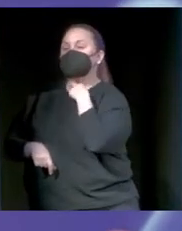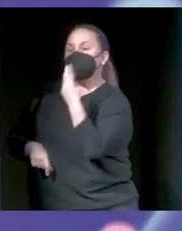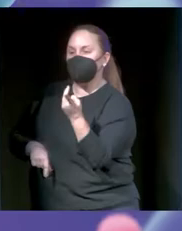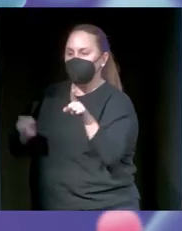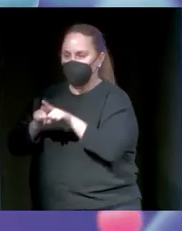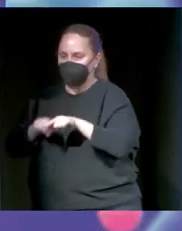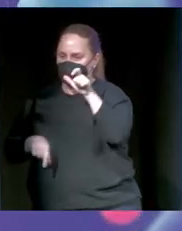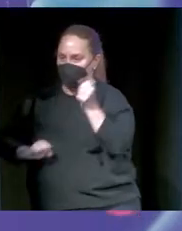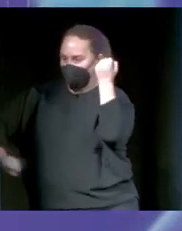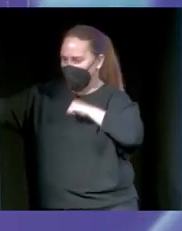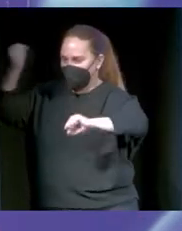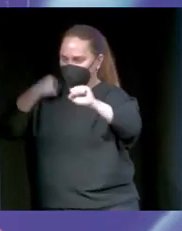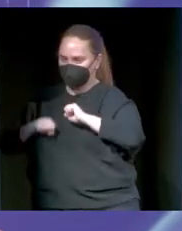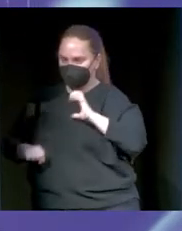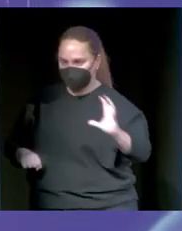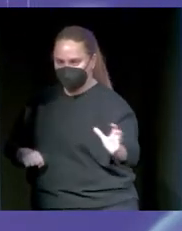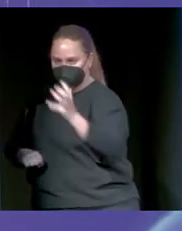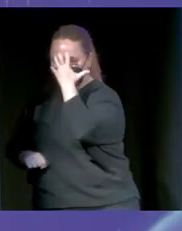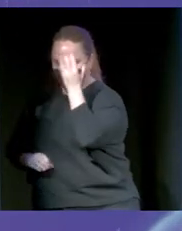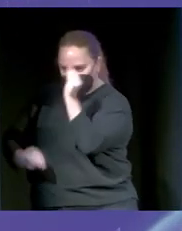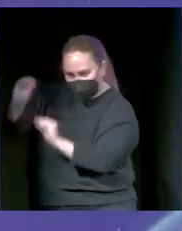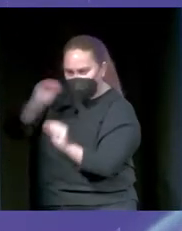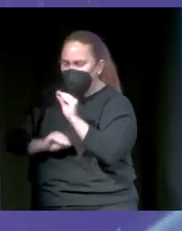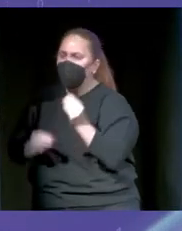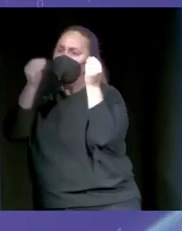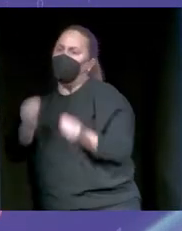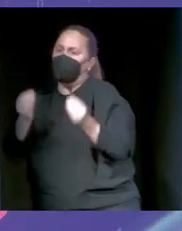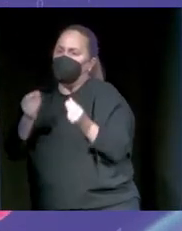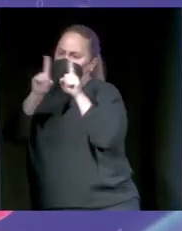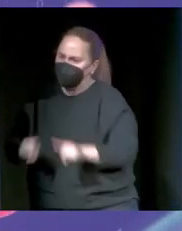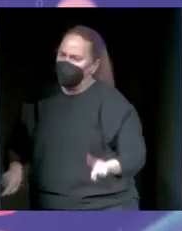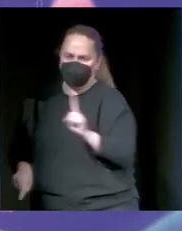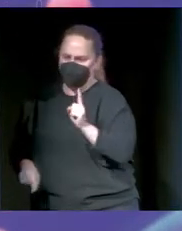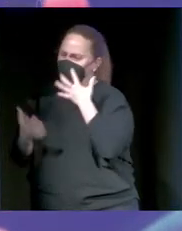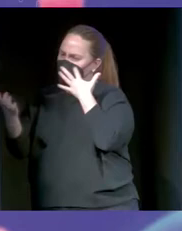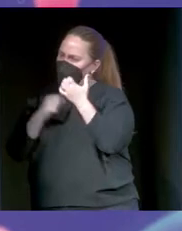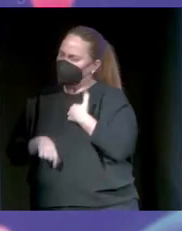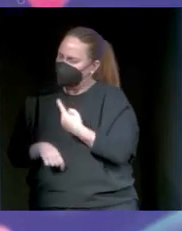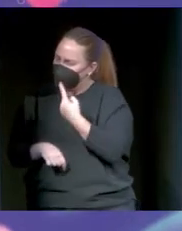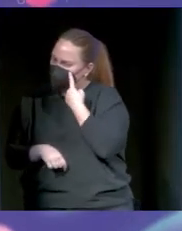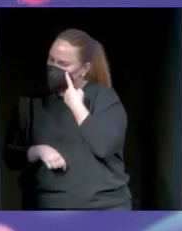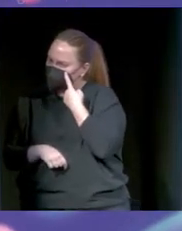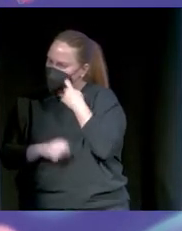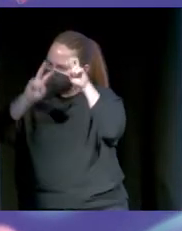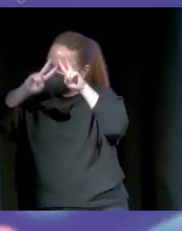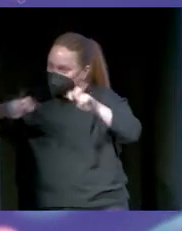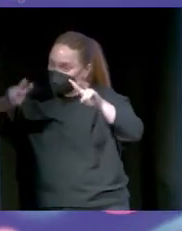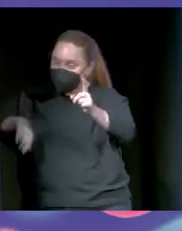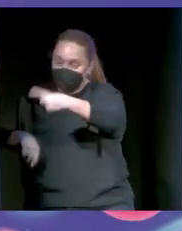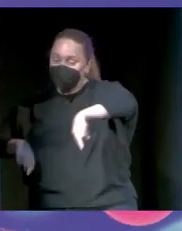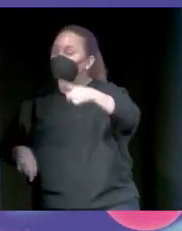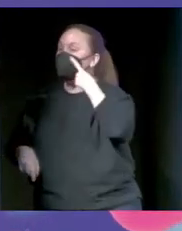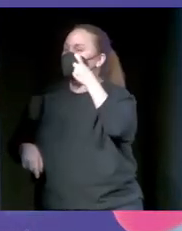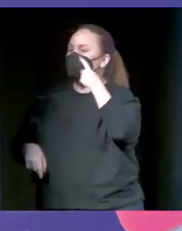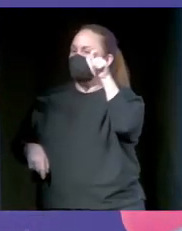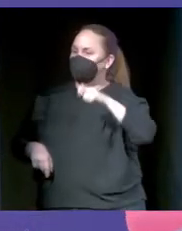encima de Zelensky. No es un deepfake muy bueno, no lo es. Con el ojo podéis ver ya, estáis acostumbrados a ver a